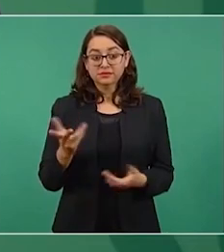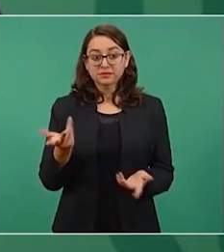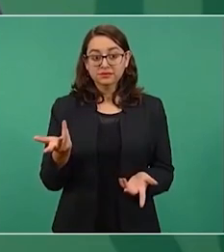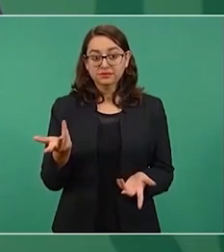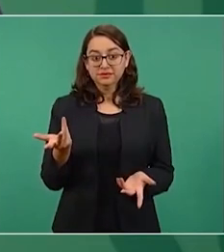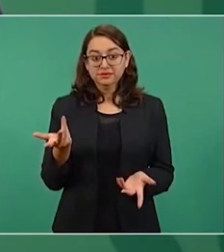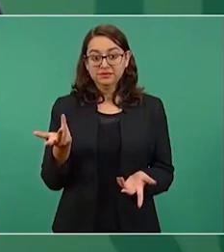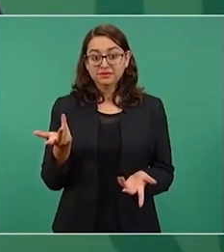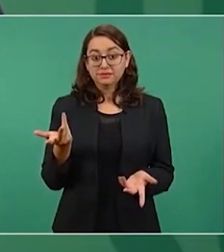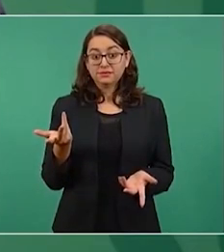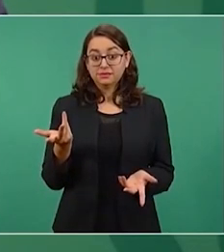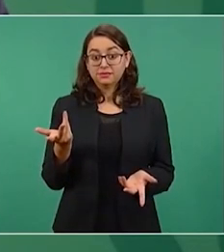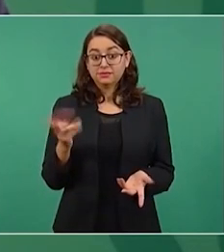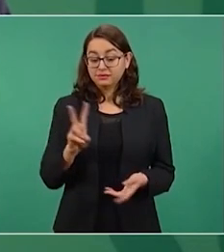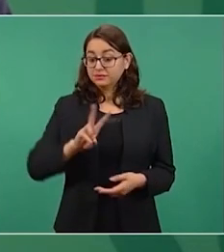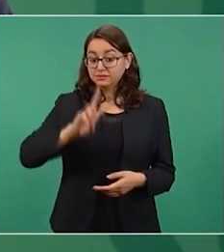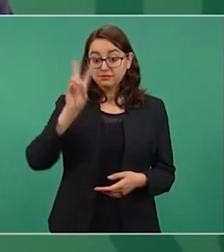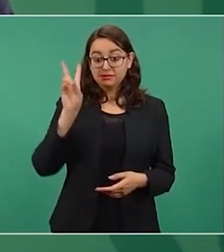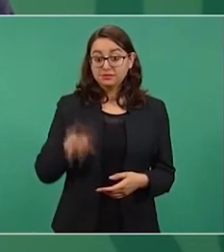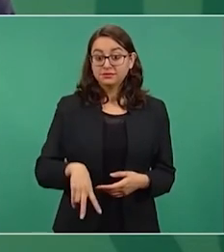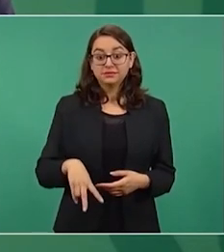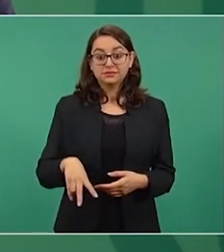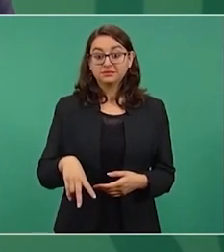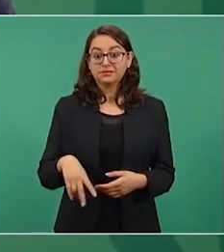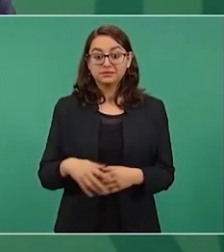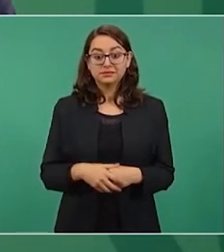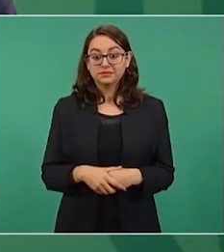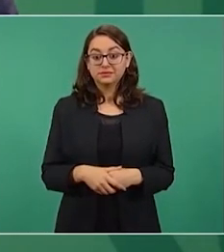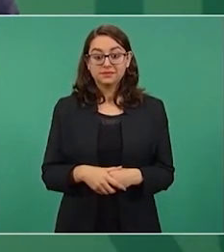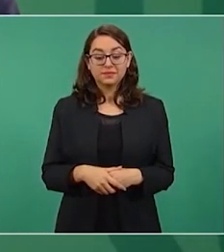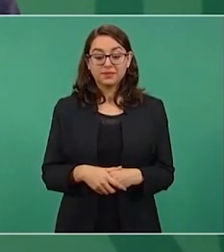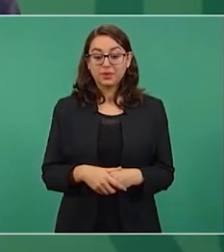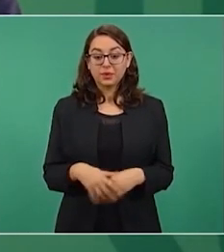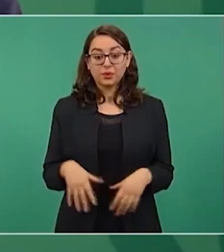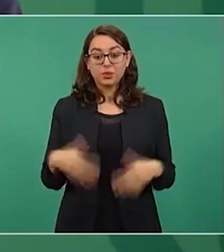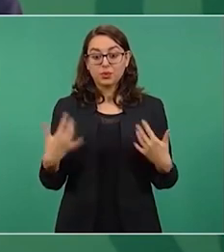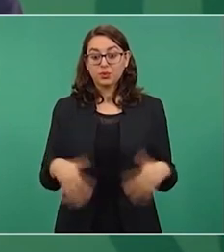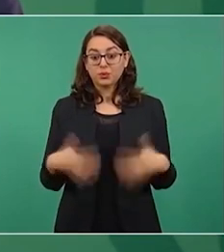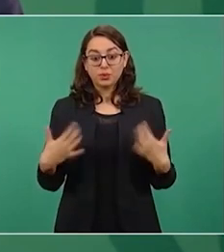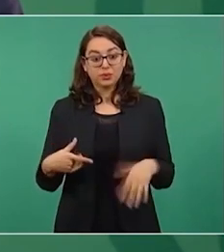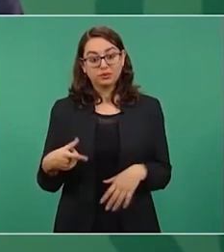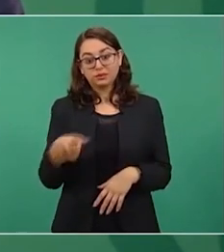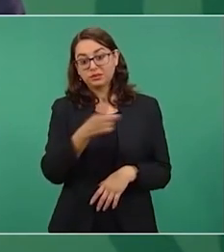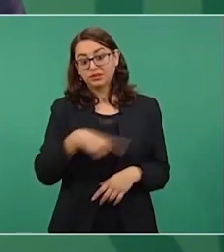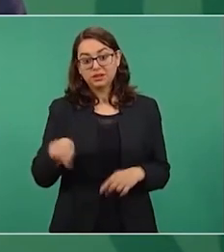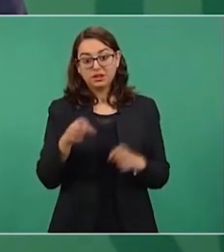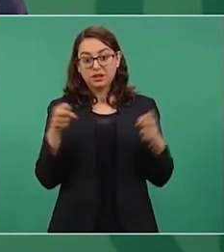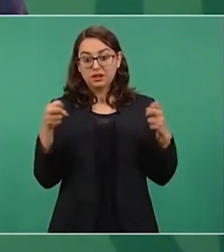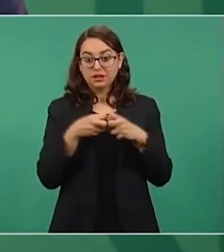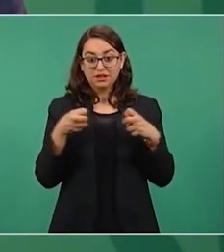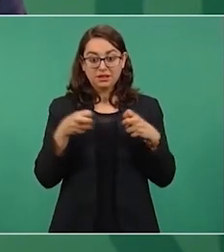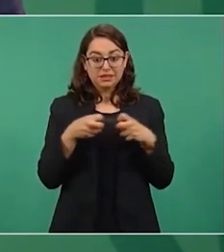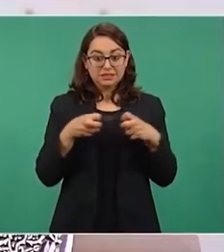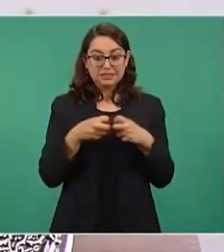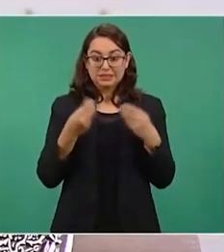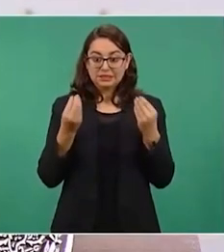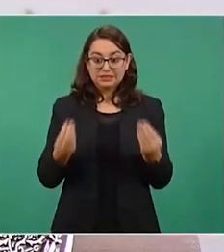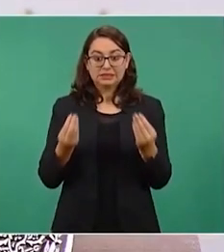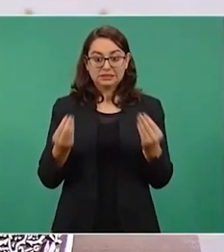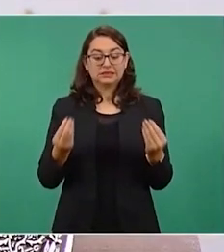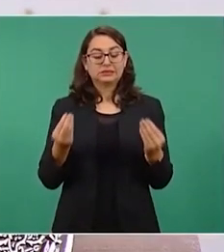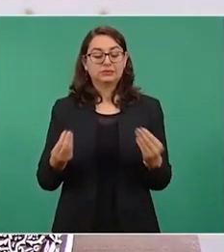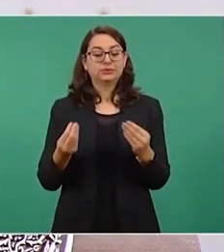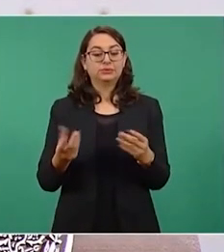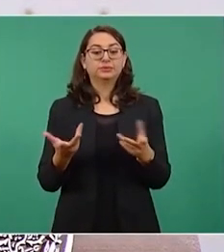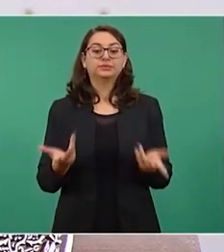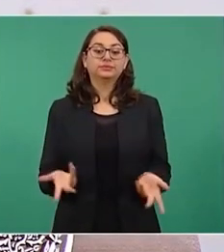están muy nerviosos y eso los